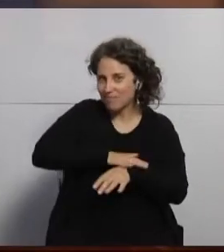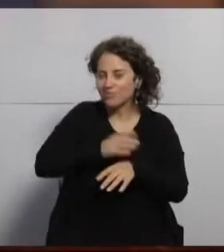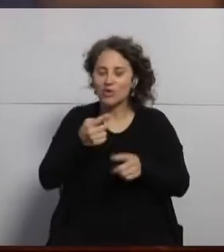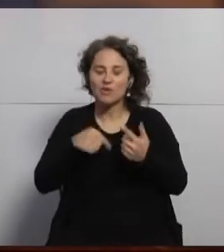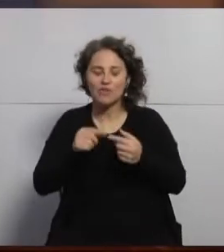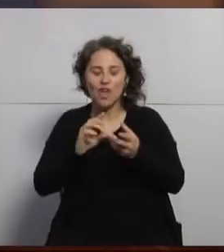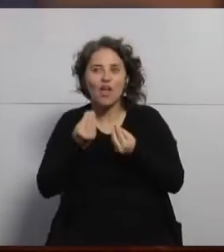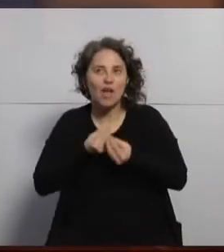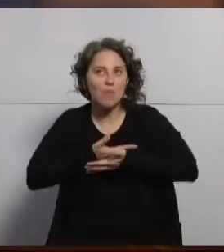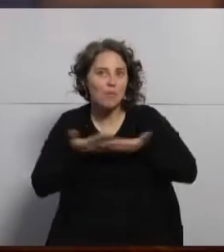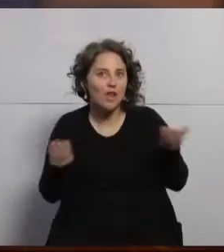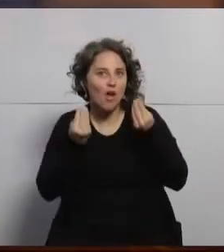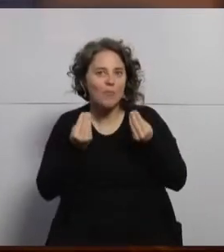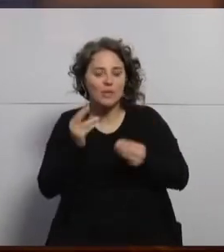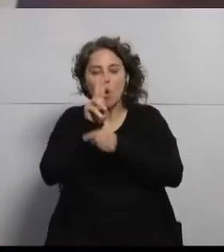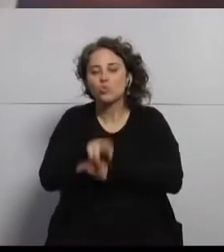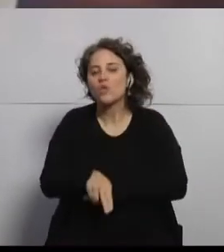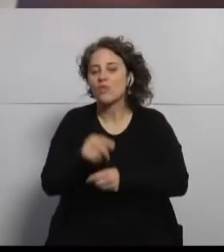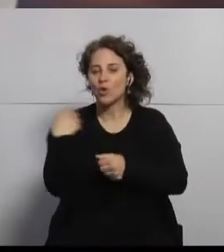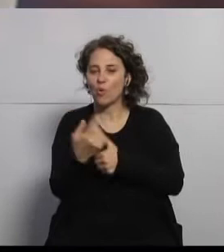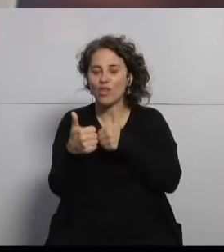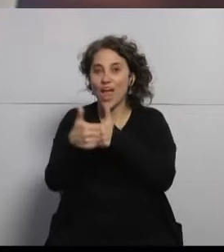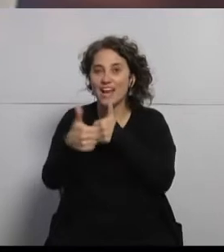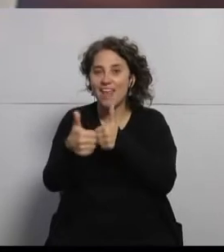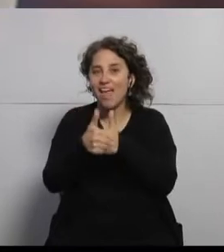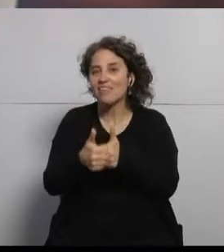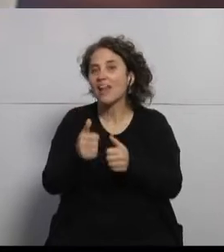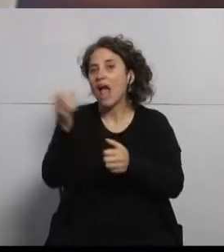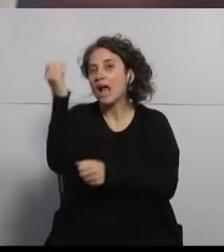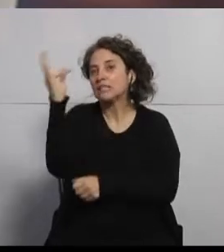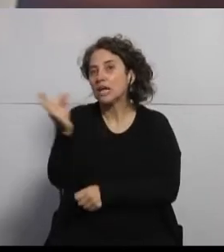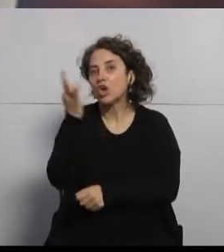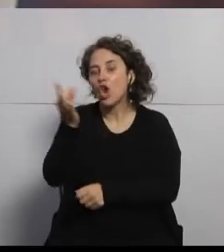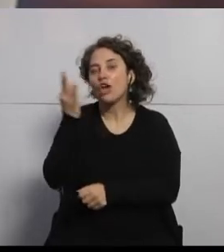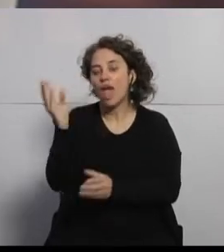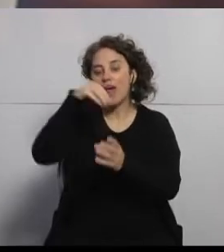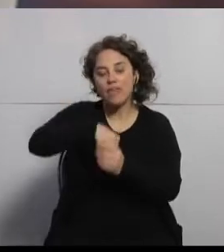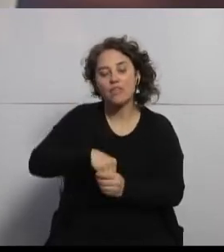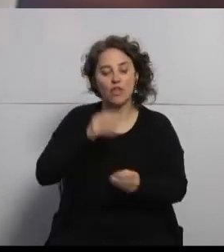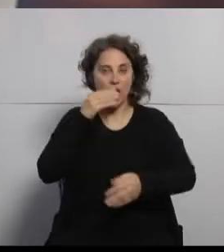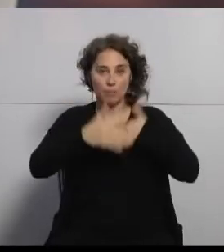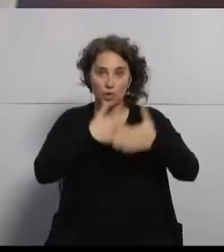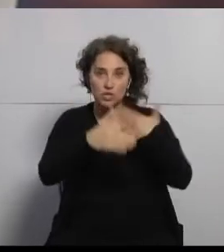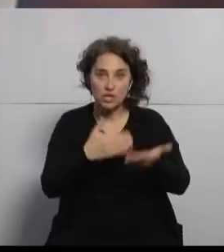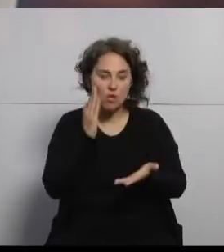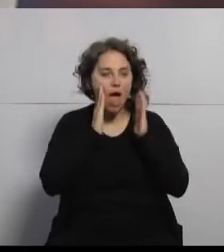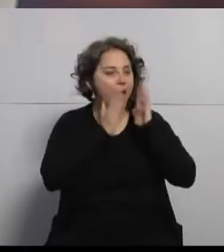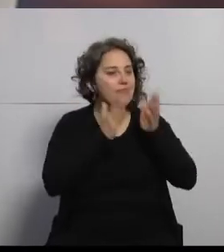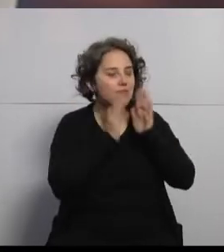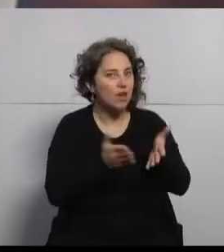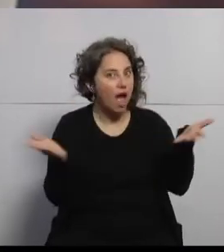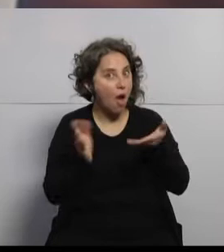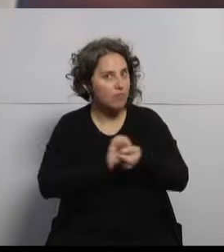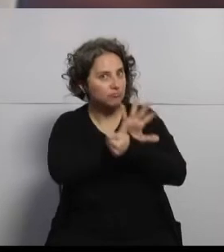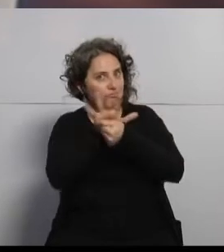contemplamos y cómo están usando nuestros clientes la tecnología dentro del proceso de atención y más ahora con COVID,